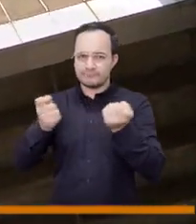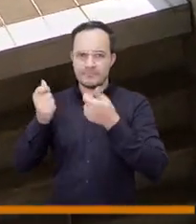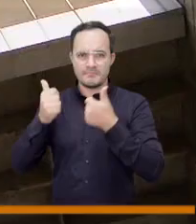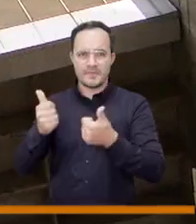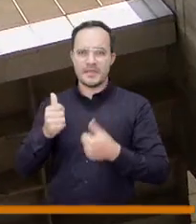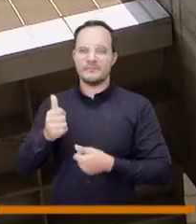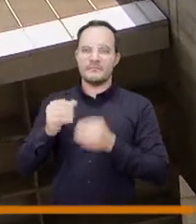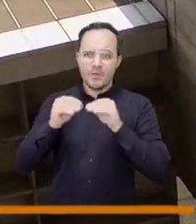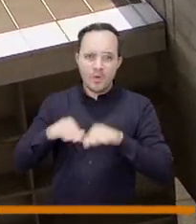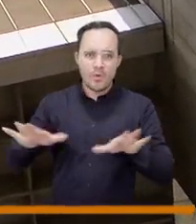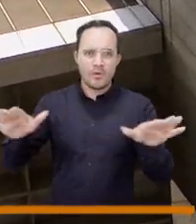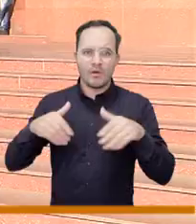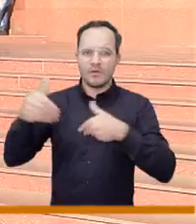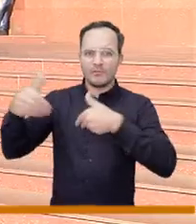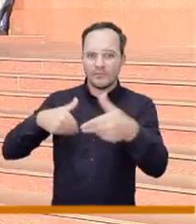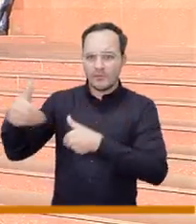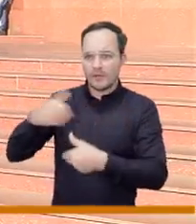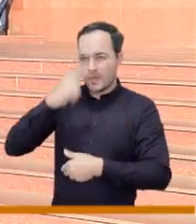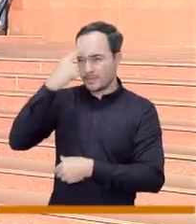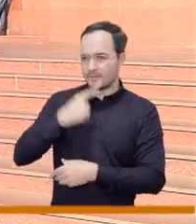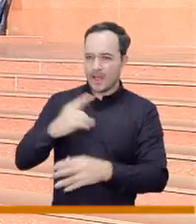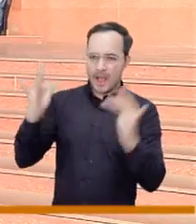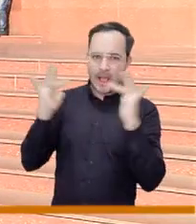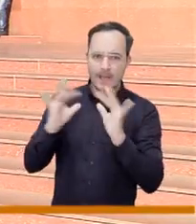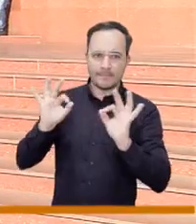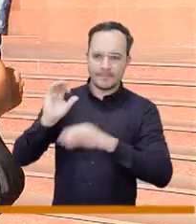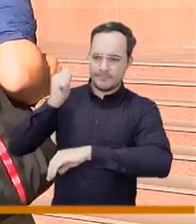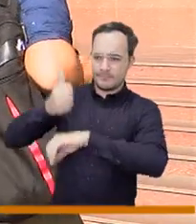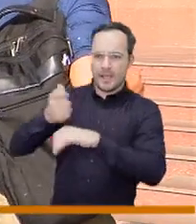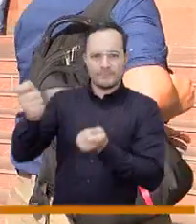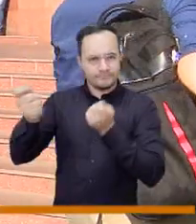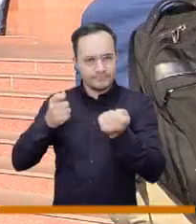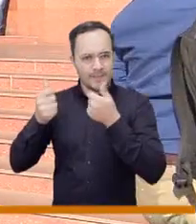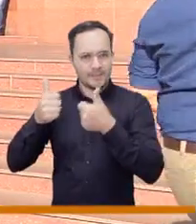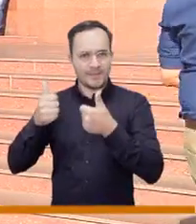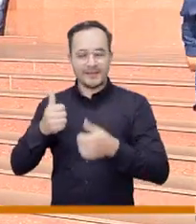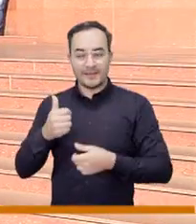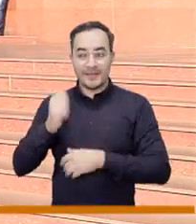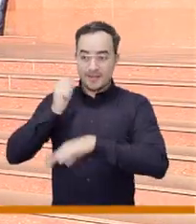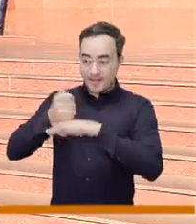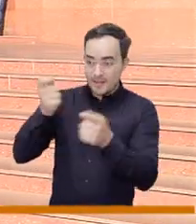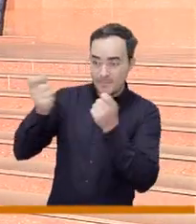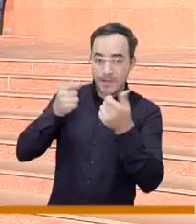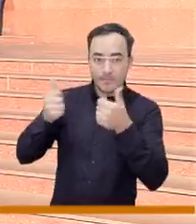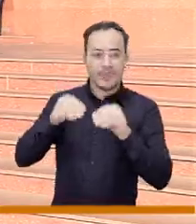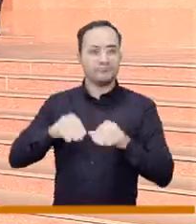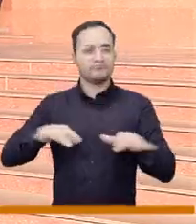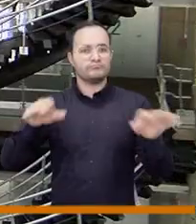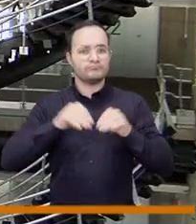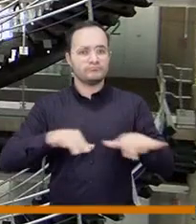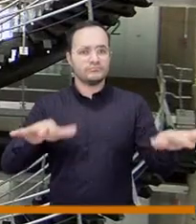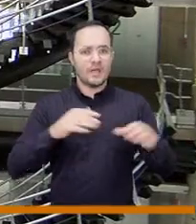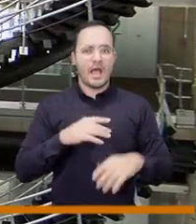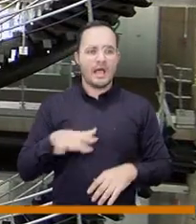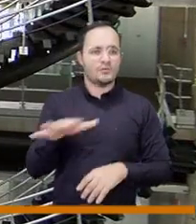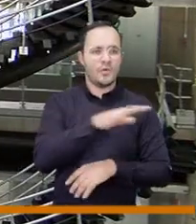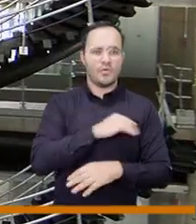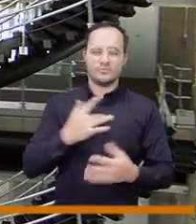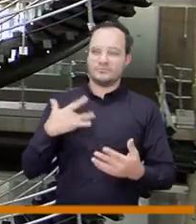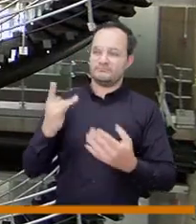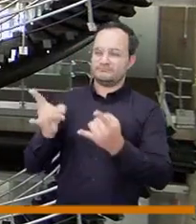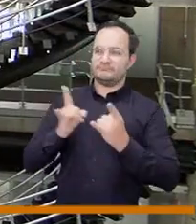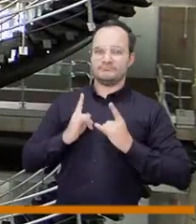que sea bien elegido por un concurso que tenga un perfil para poder cumplirle a la ciudadanía y garantizar la